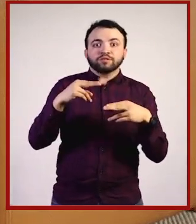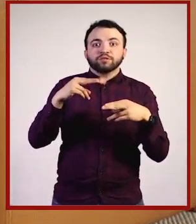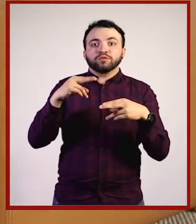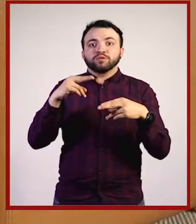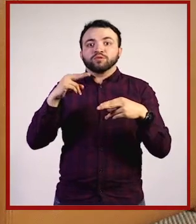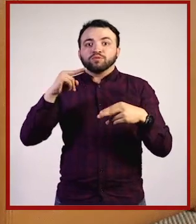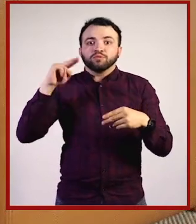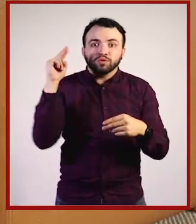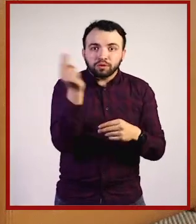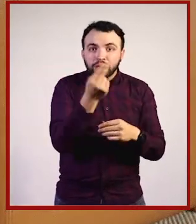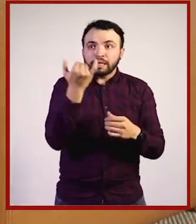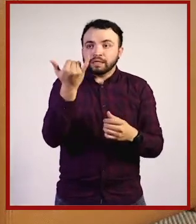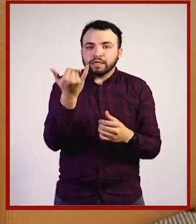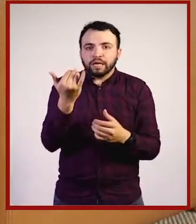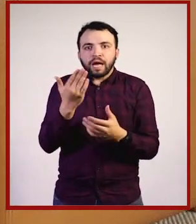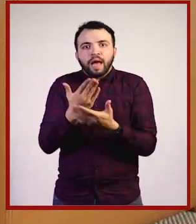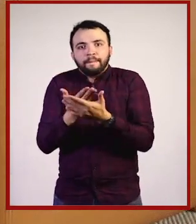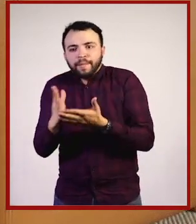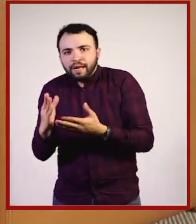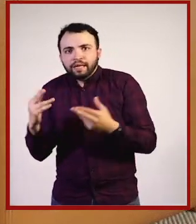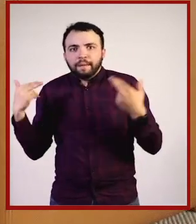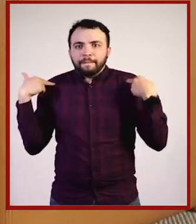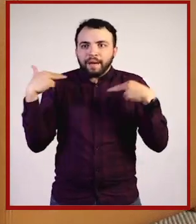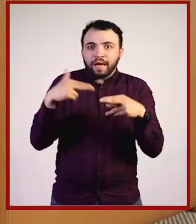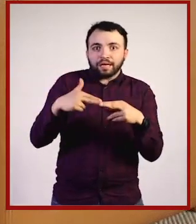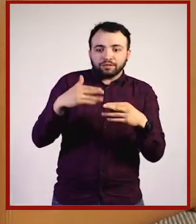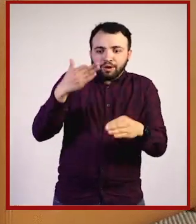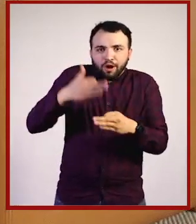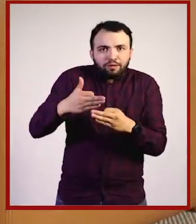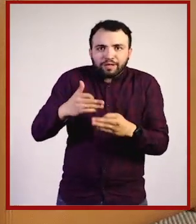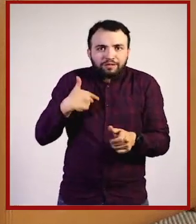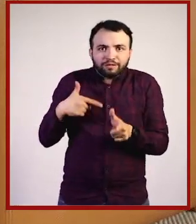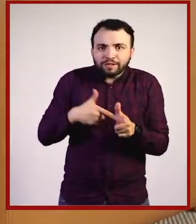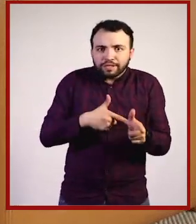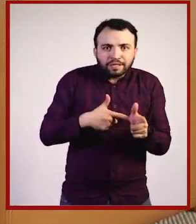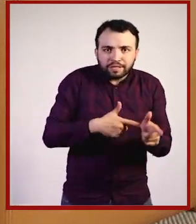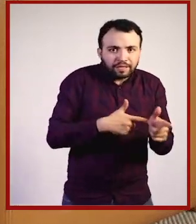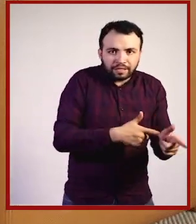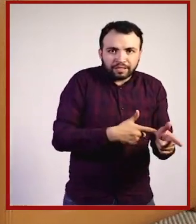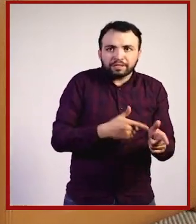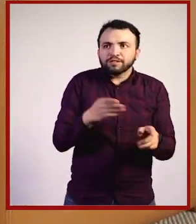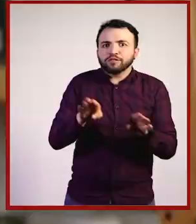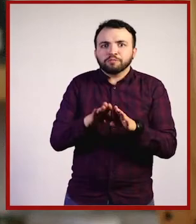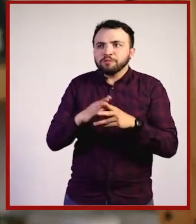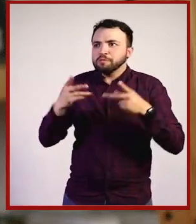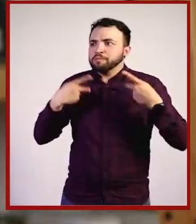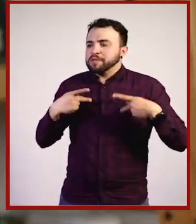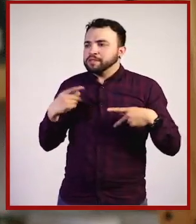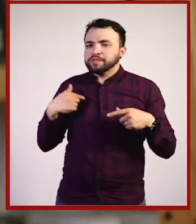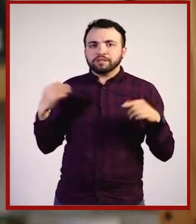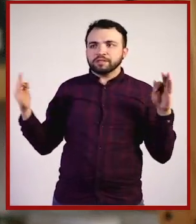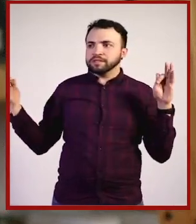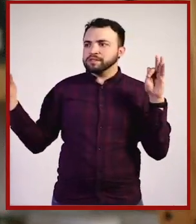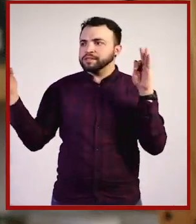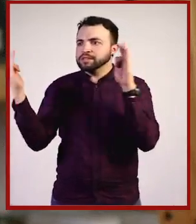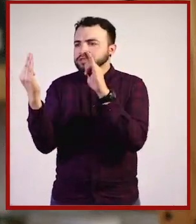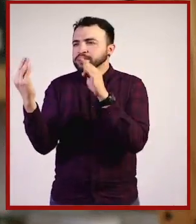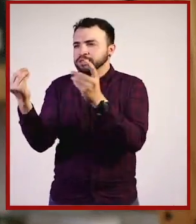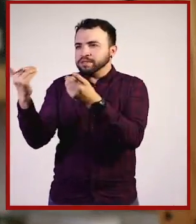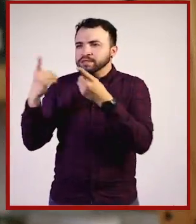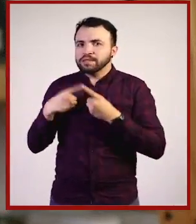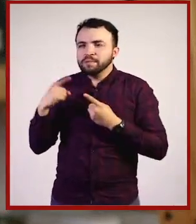y los que sigo teniendo ahora, porque uno no deja de tener maestros. son los de la vida. Uno va viendo gente a quien se le acerca y le pide un consejo.